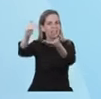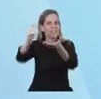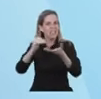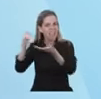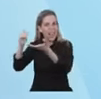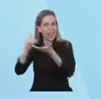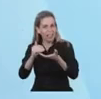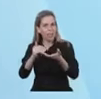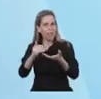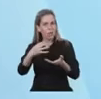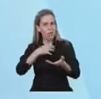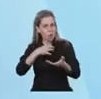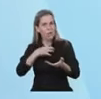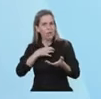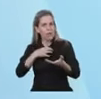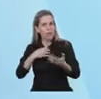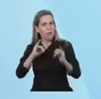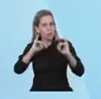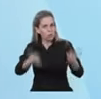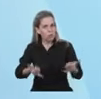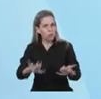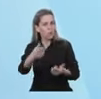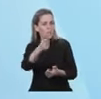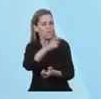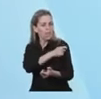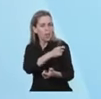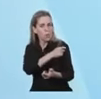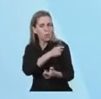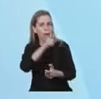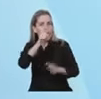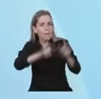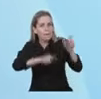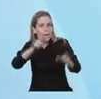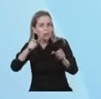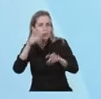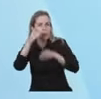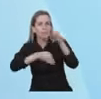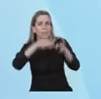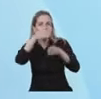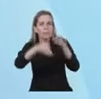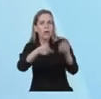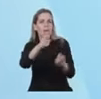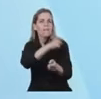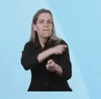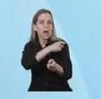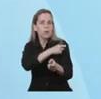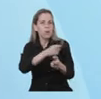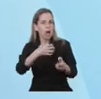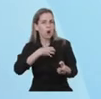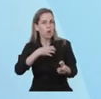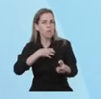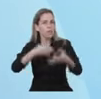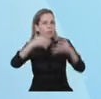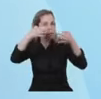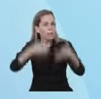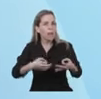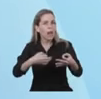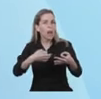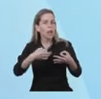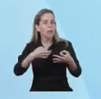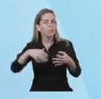esperanza al vacunatorio en cada rincón de nuestro país. Lo hemos conseguido